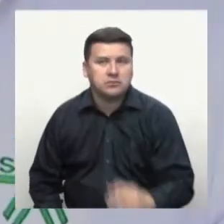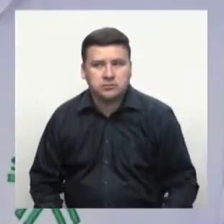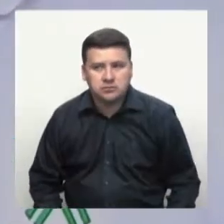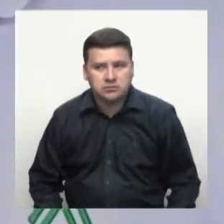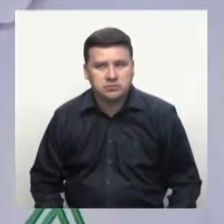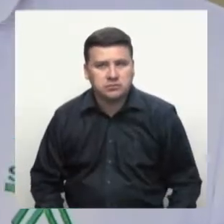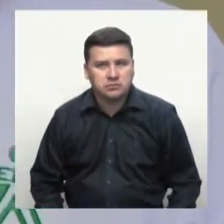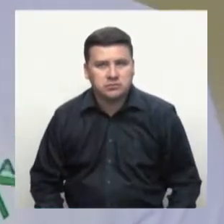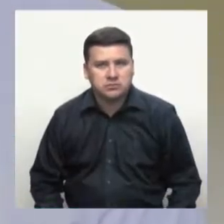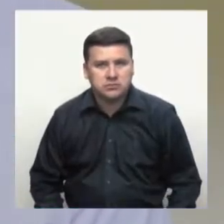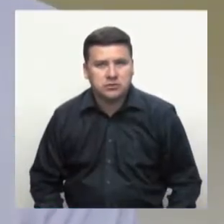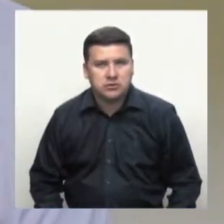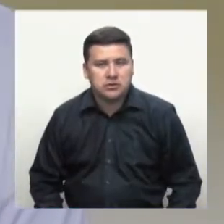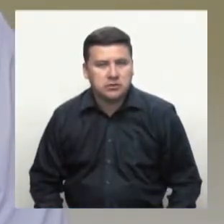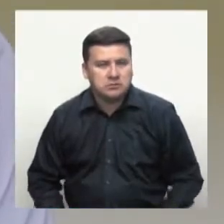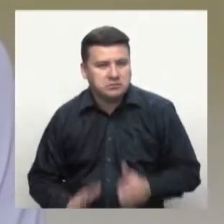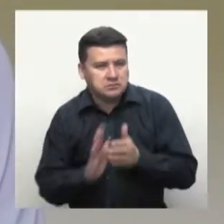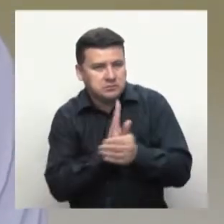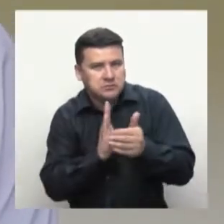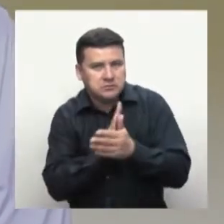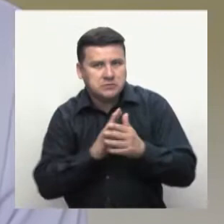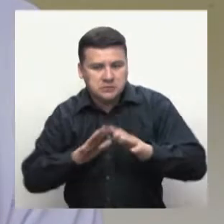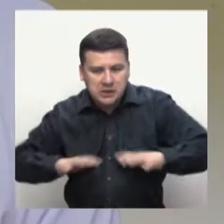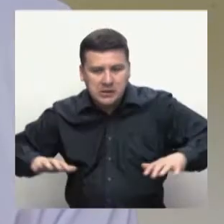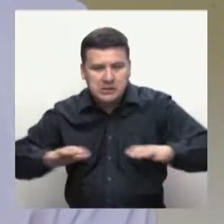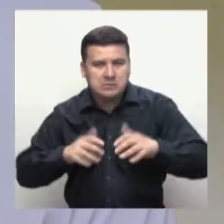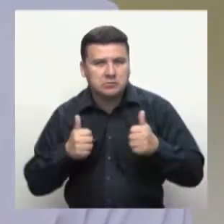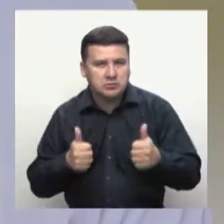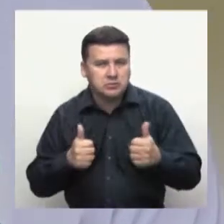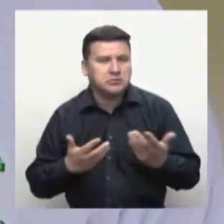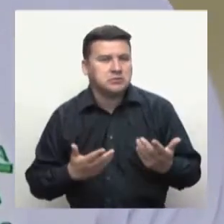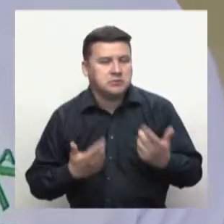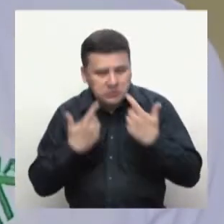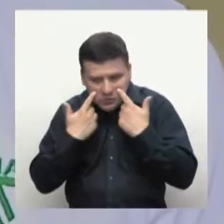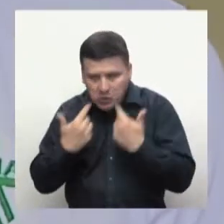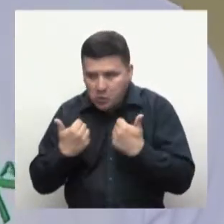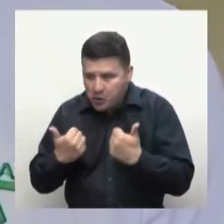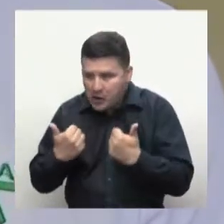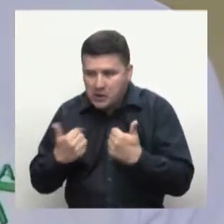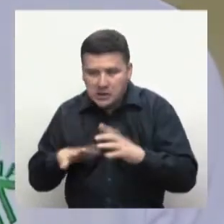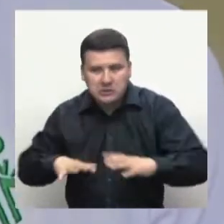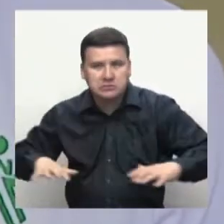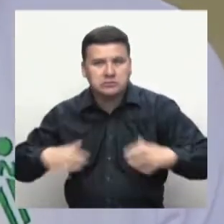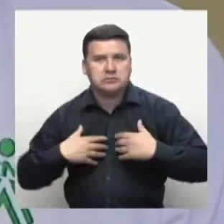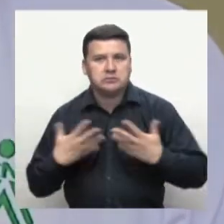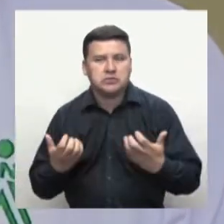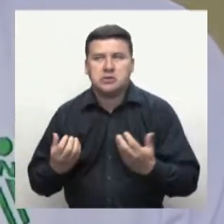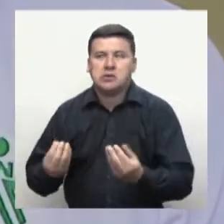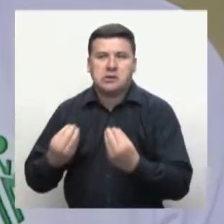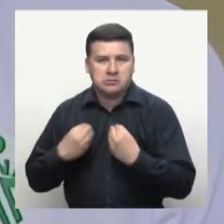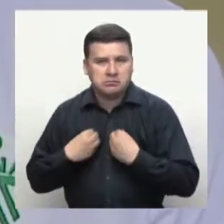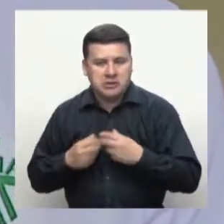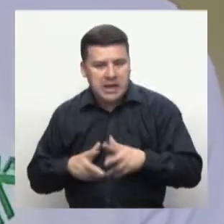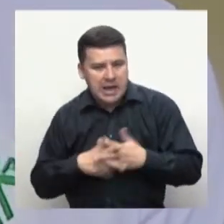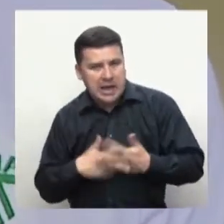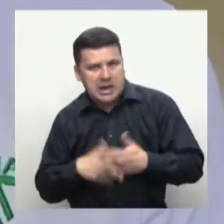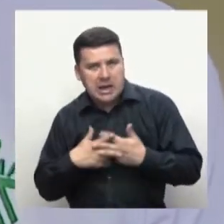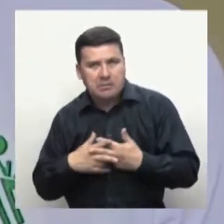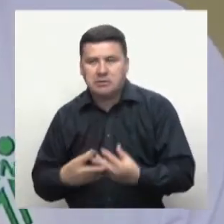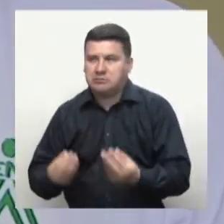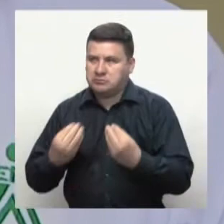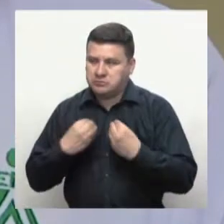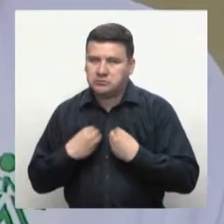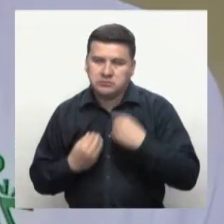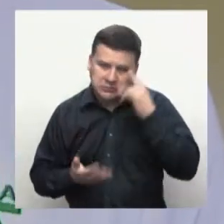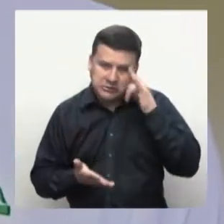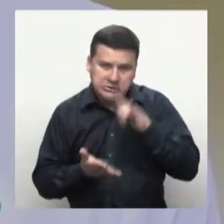parecido lúdicas, muy buenas. He adquirido las herramientas, creo que me han